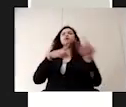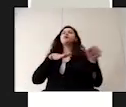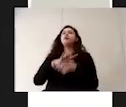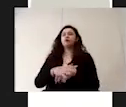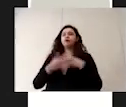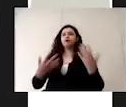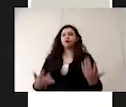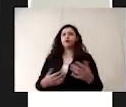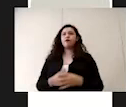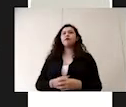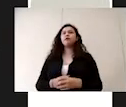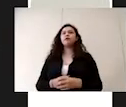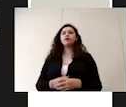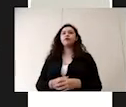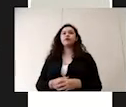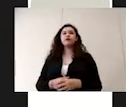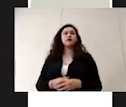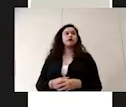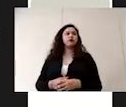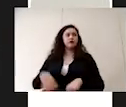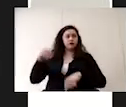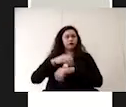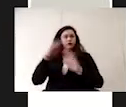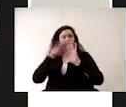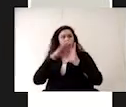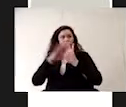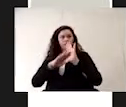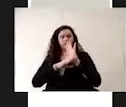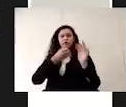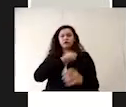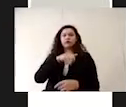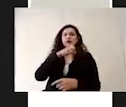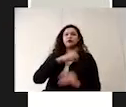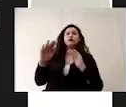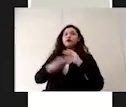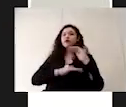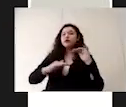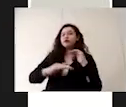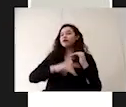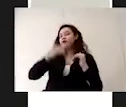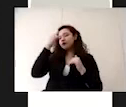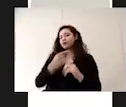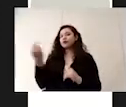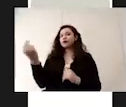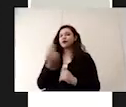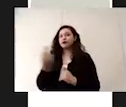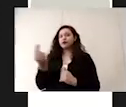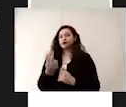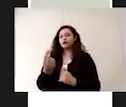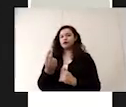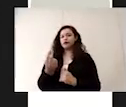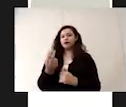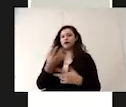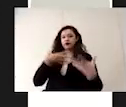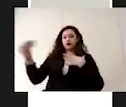establecer las medidas de salubridad mínimas que se necesitan para poder evitar el